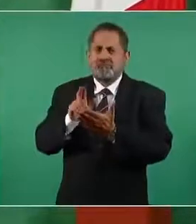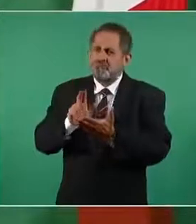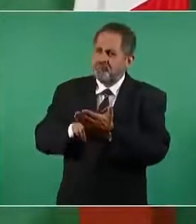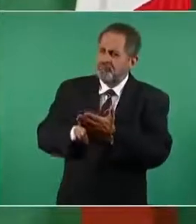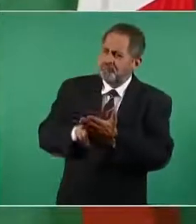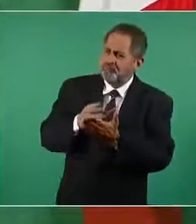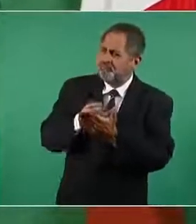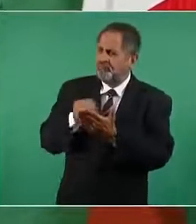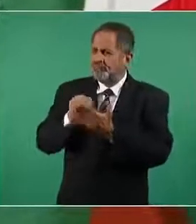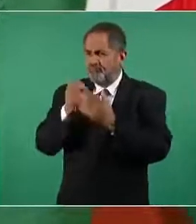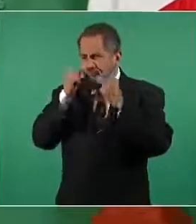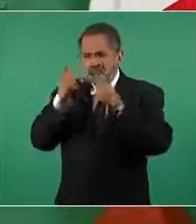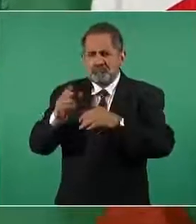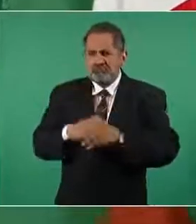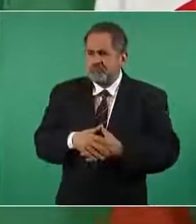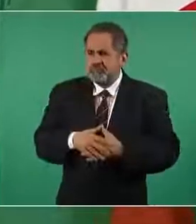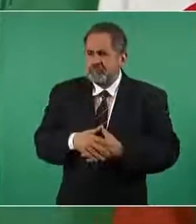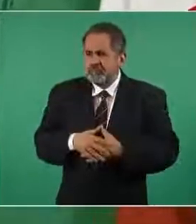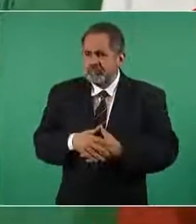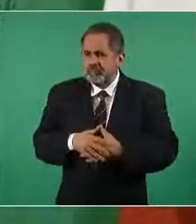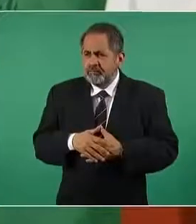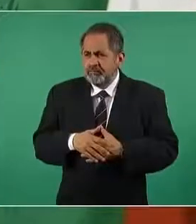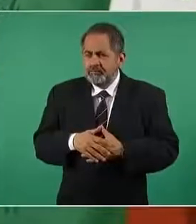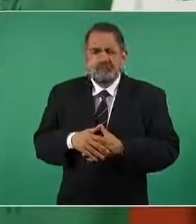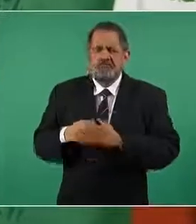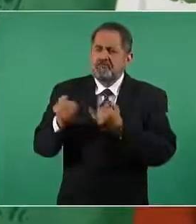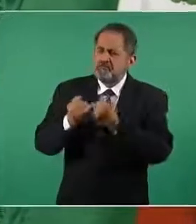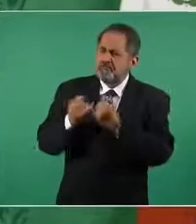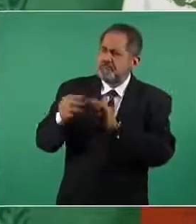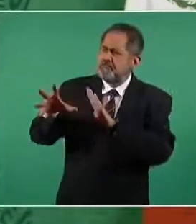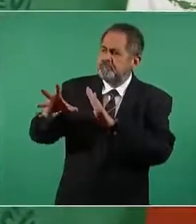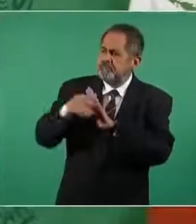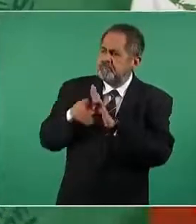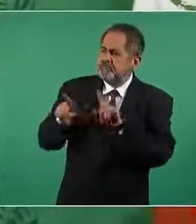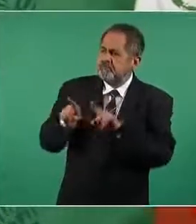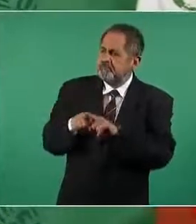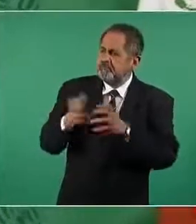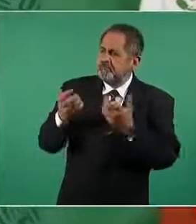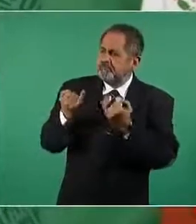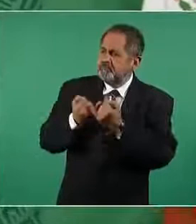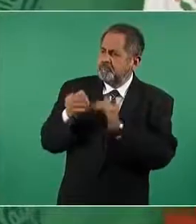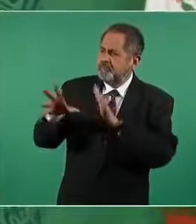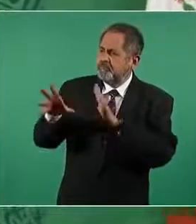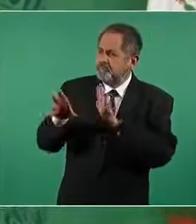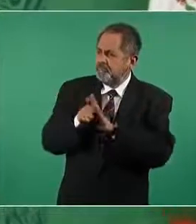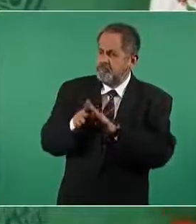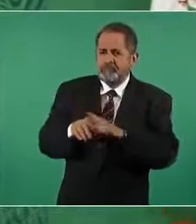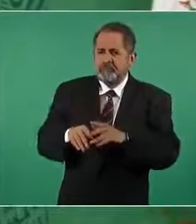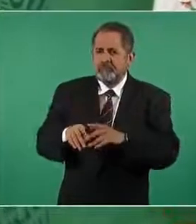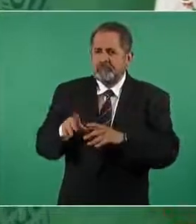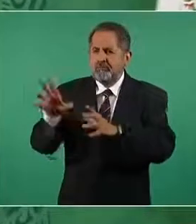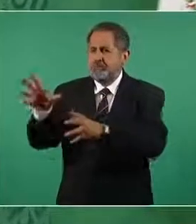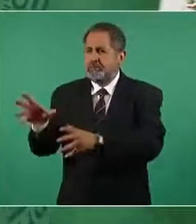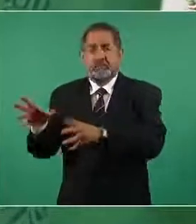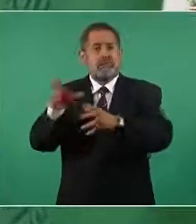es siguiendo su ejemplo no convirtiéndolos en piedra